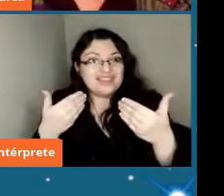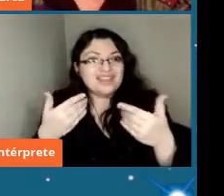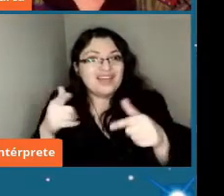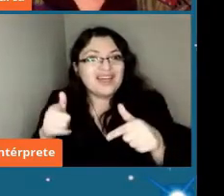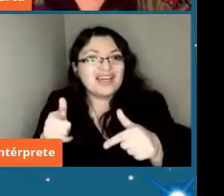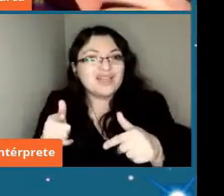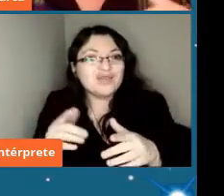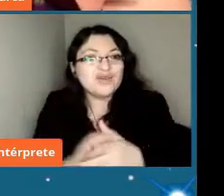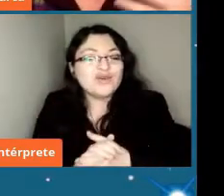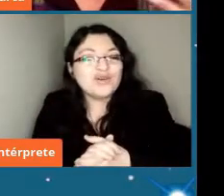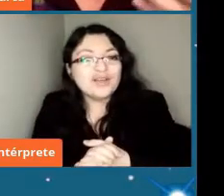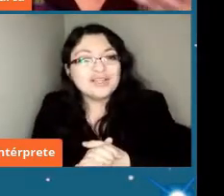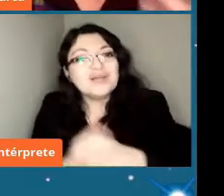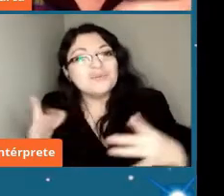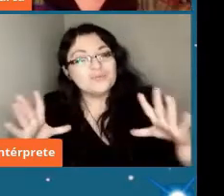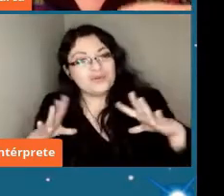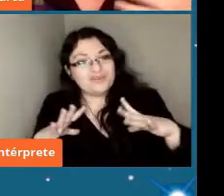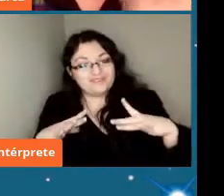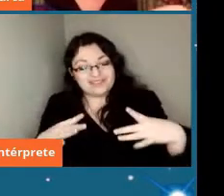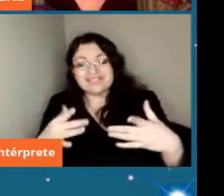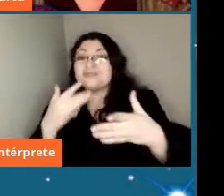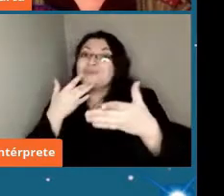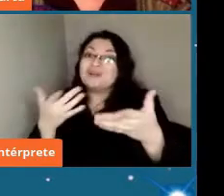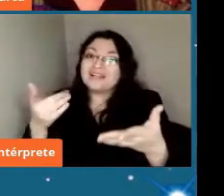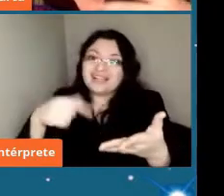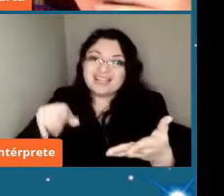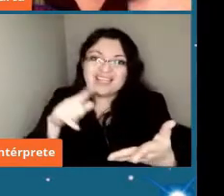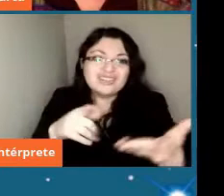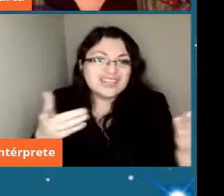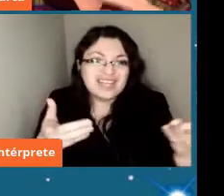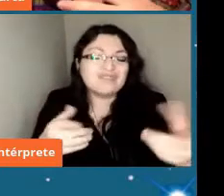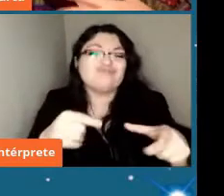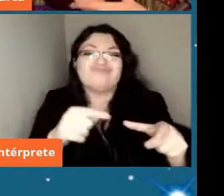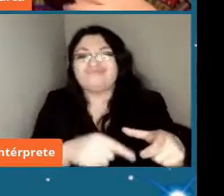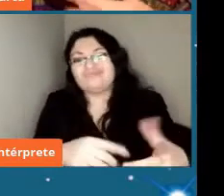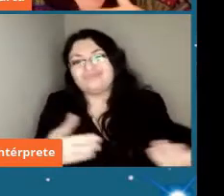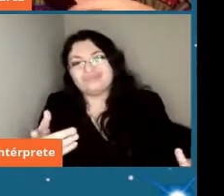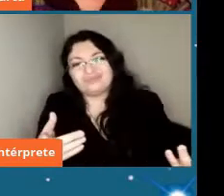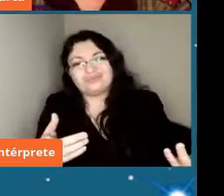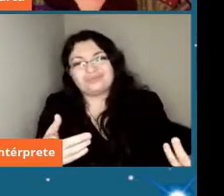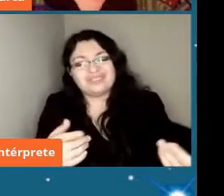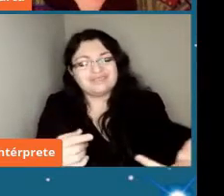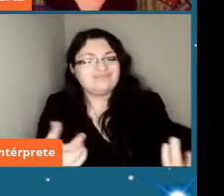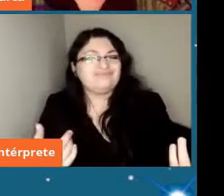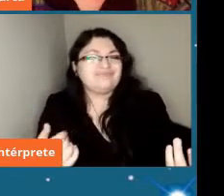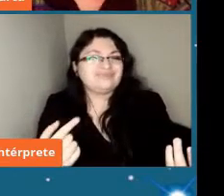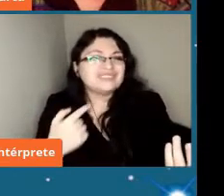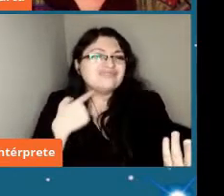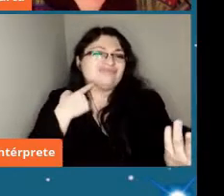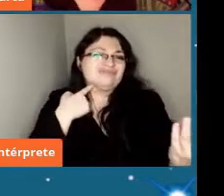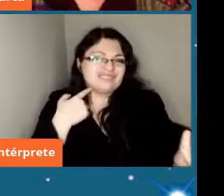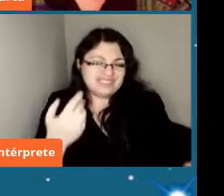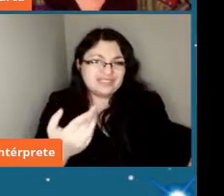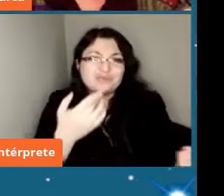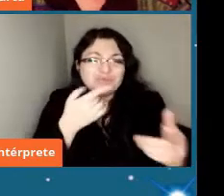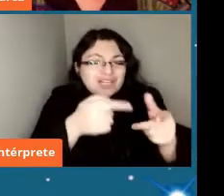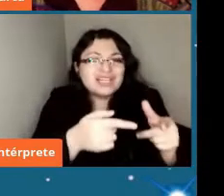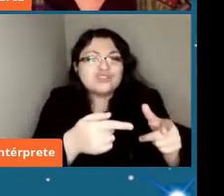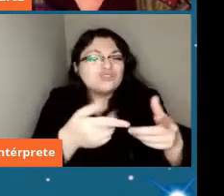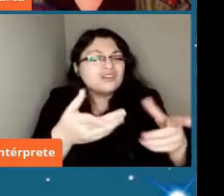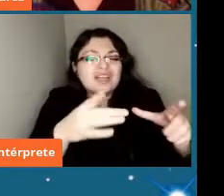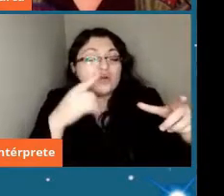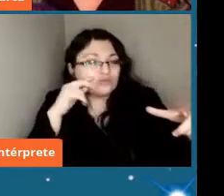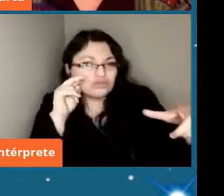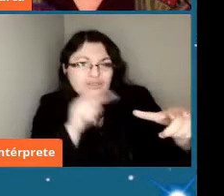sé de qué RAID habrá sido pero eso tiene un daño irreparable a la estructura de algo que nos cuenta una historia muy bonita o